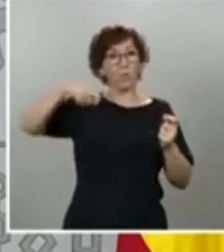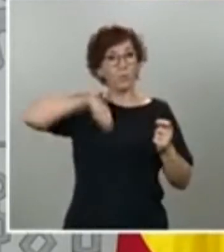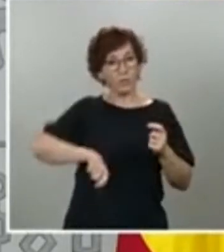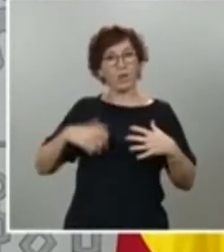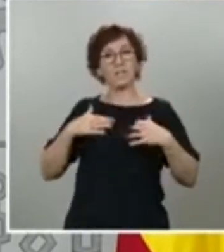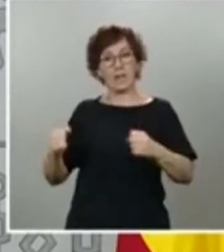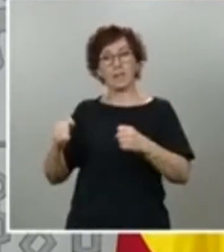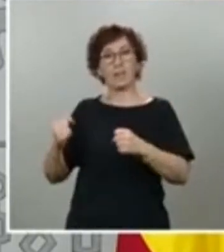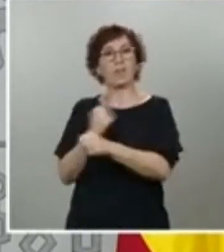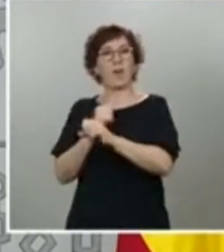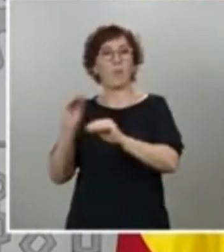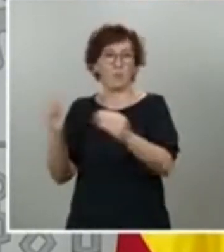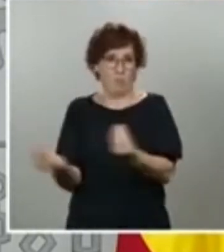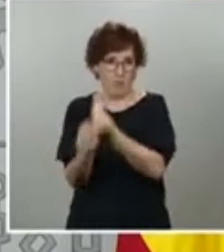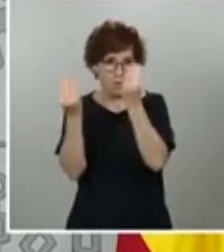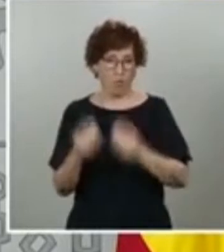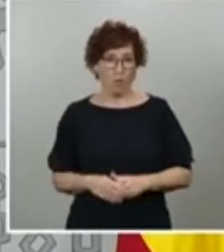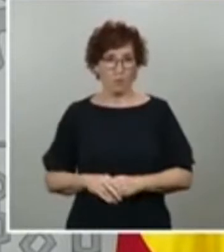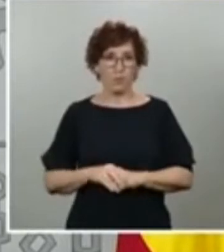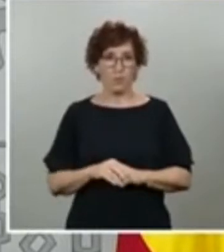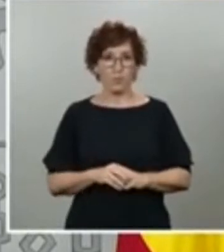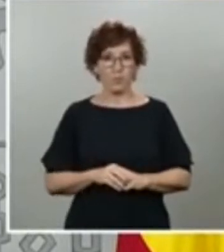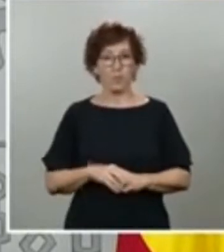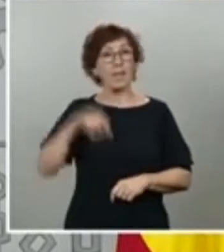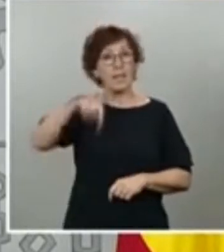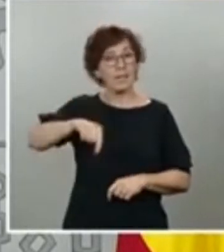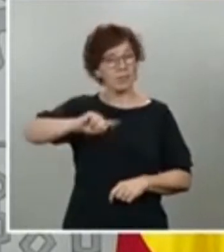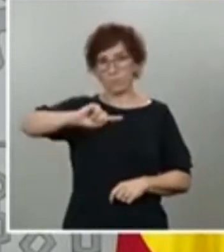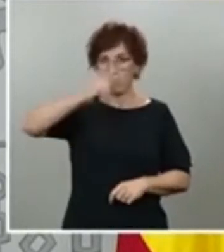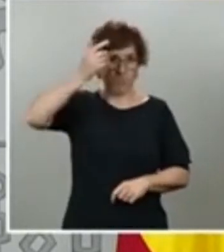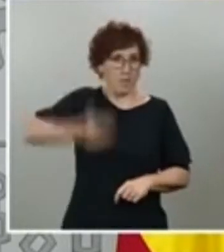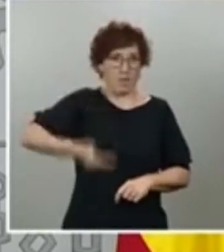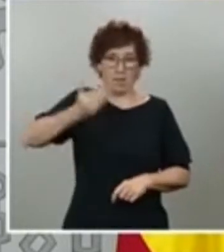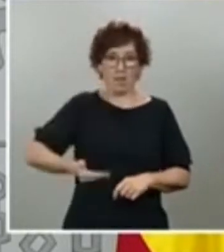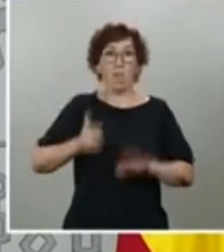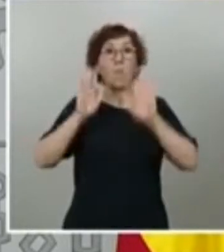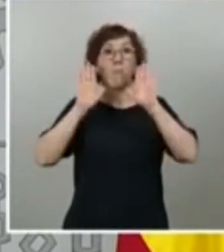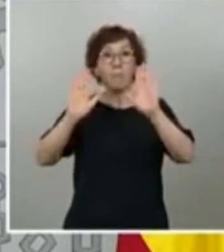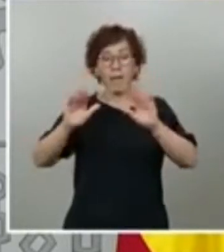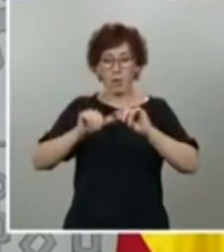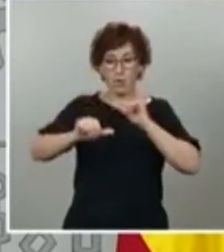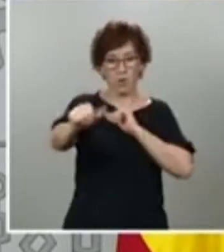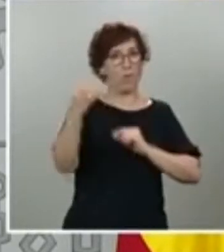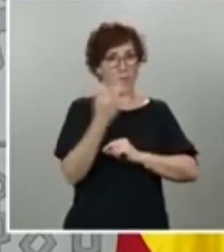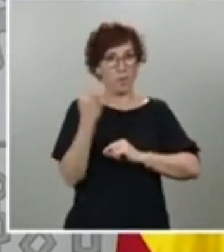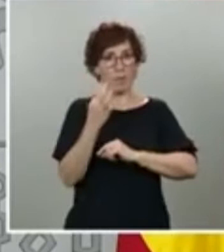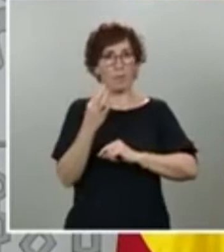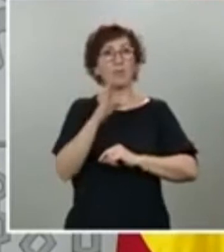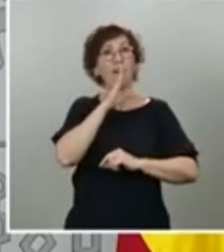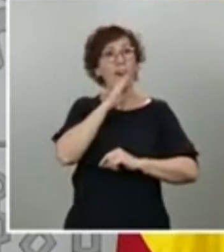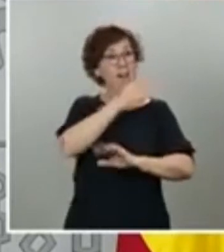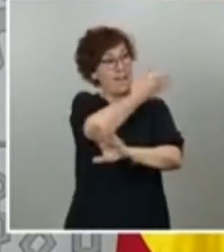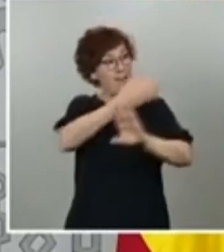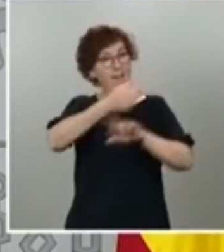condiciones. Este era un primer paso imprescindible, pero todavía tenemos que consolidar estos resultados para no dar